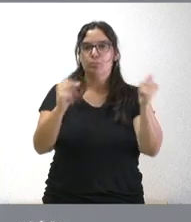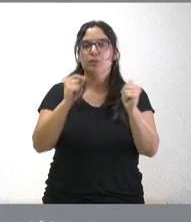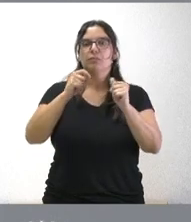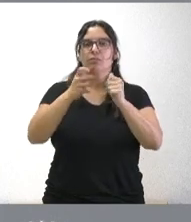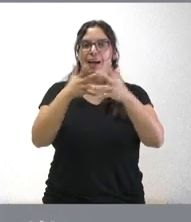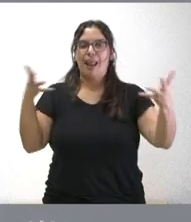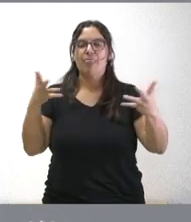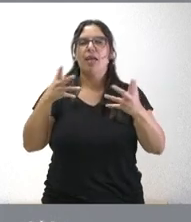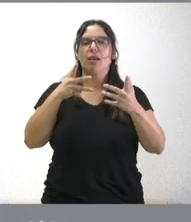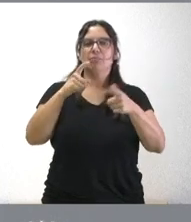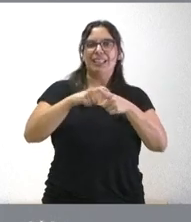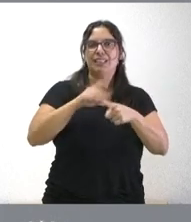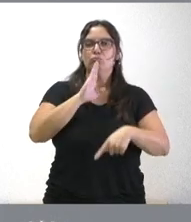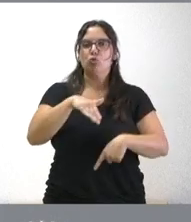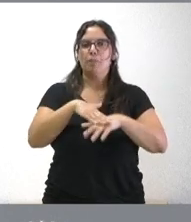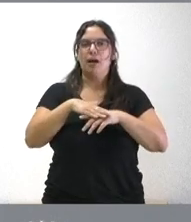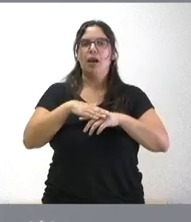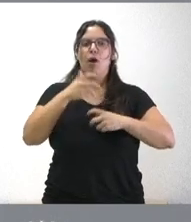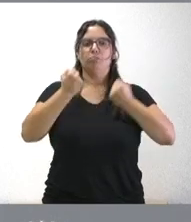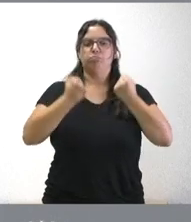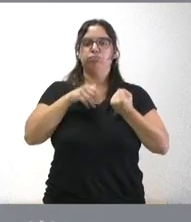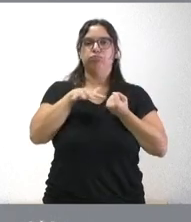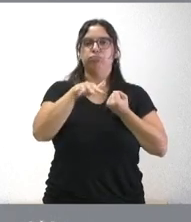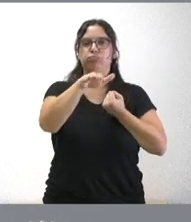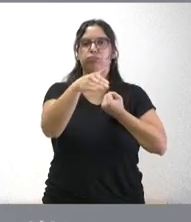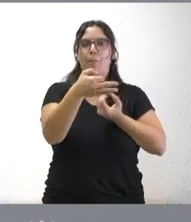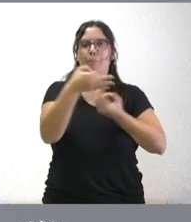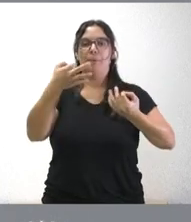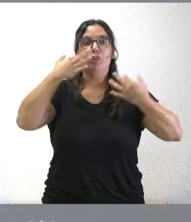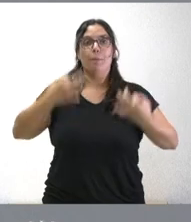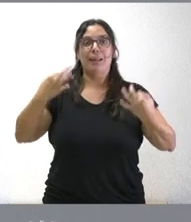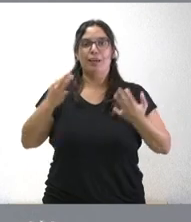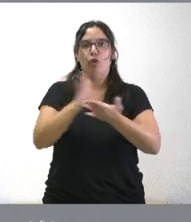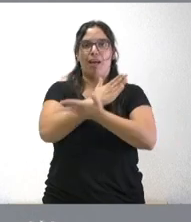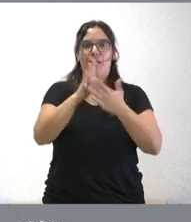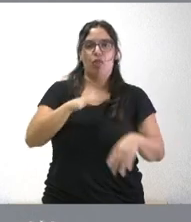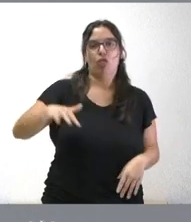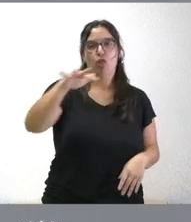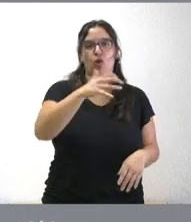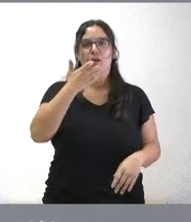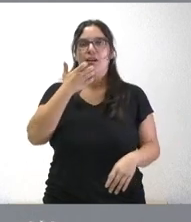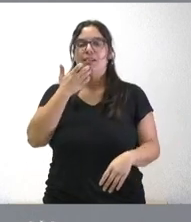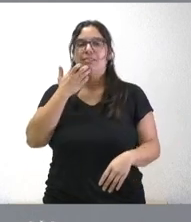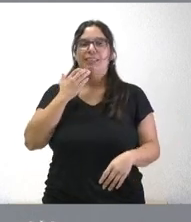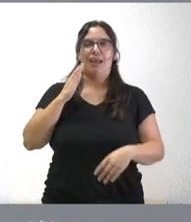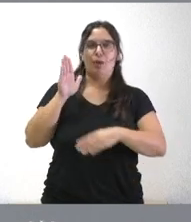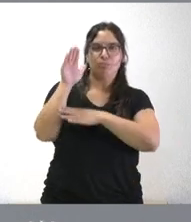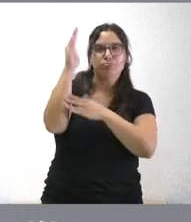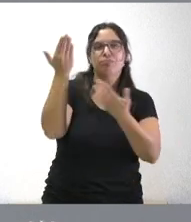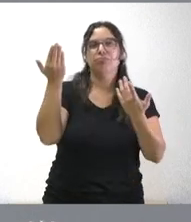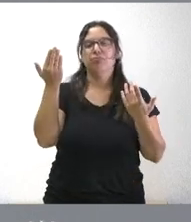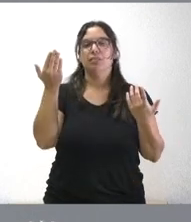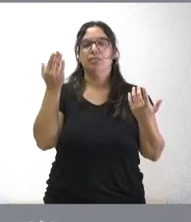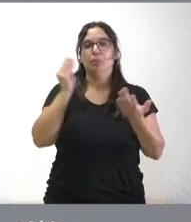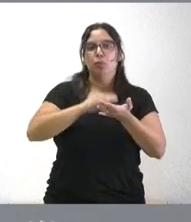para que puedan transitar sin peligro para sus ocupantes por las zonas forestales de orografía más abrupta y, en muchos casos,